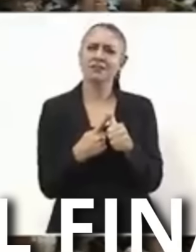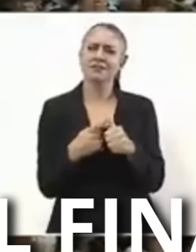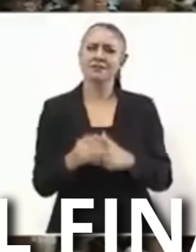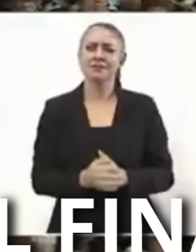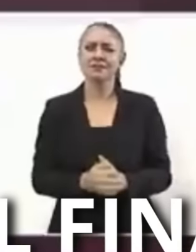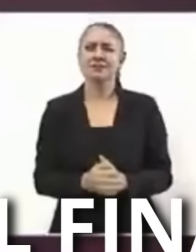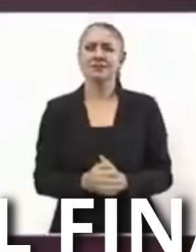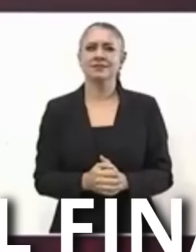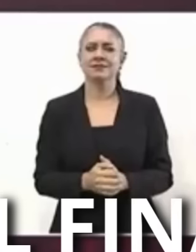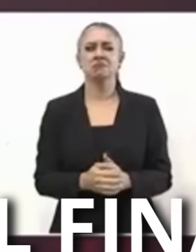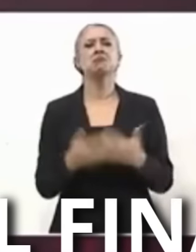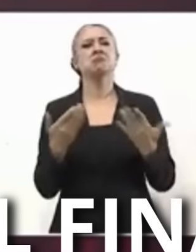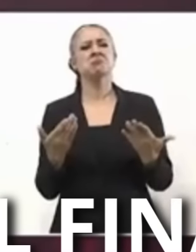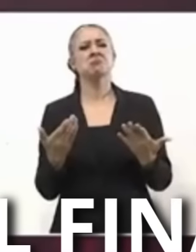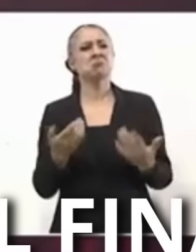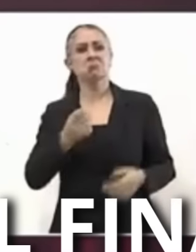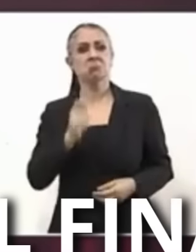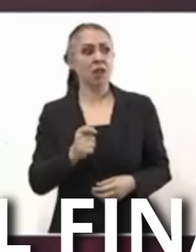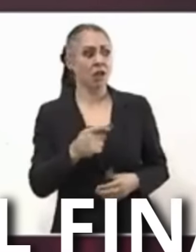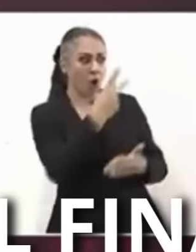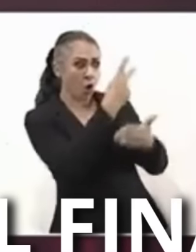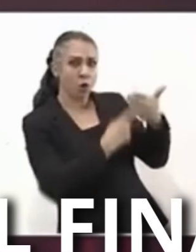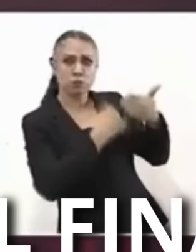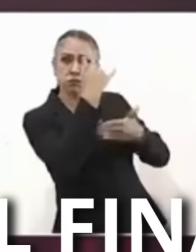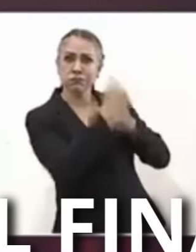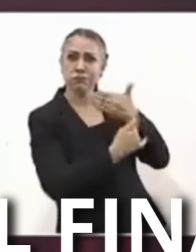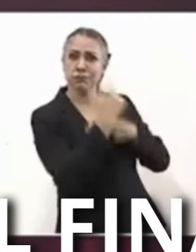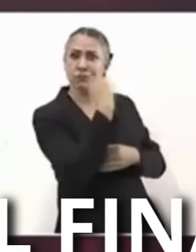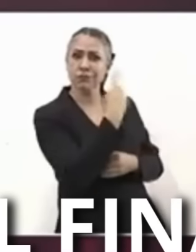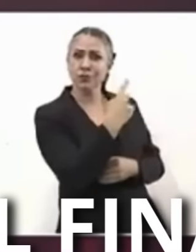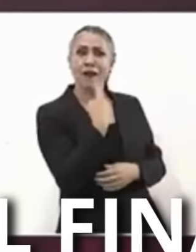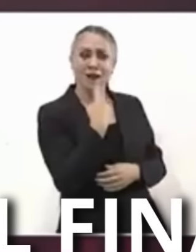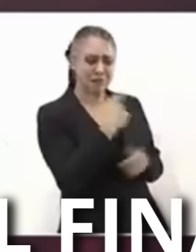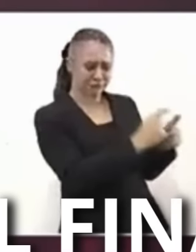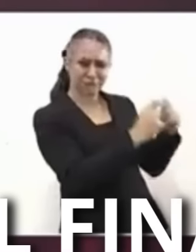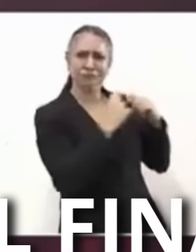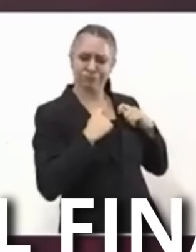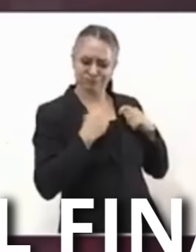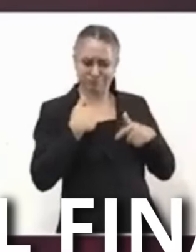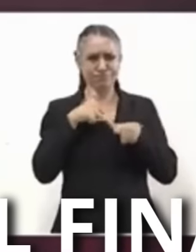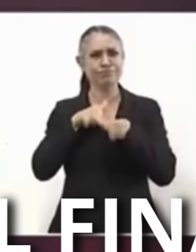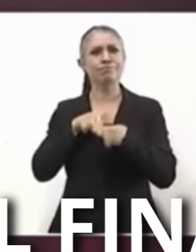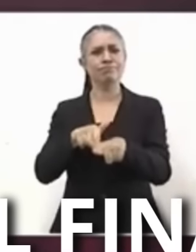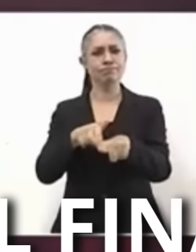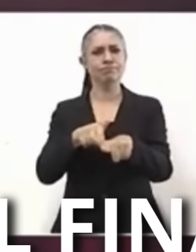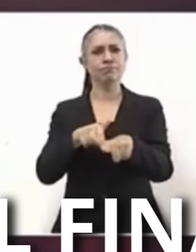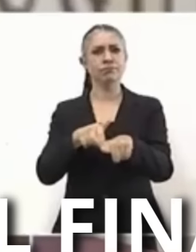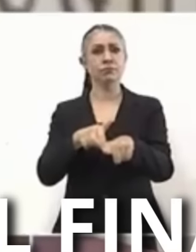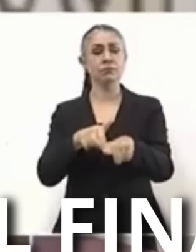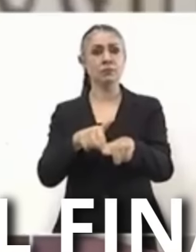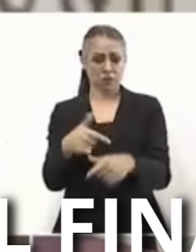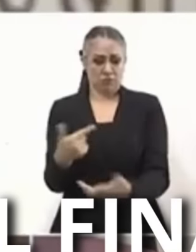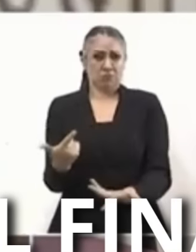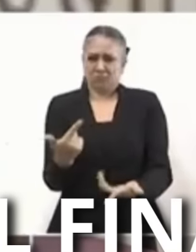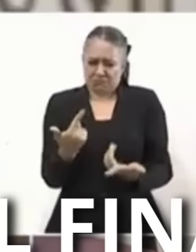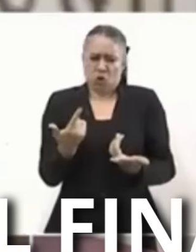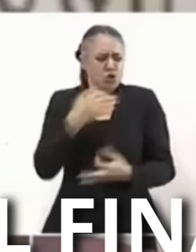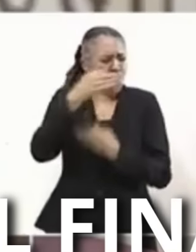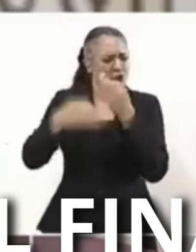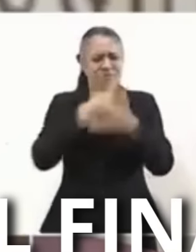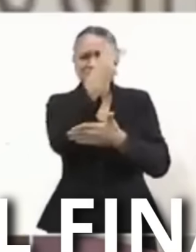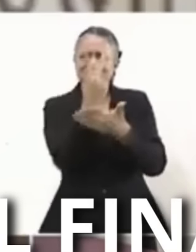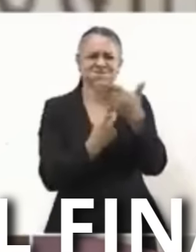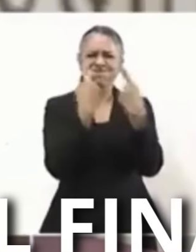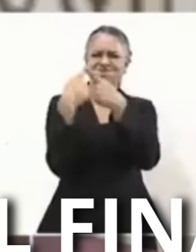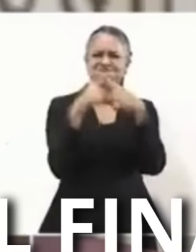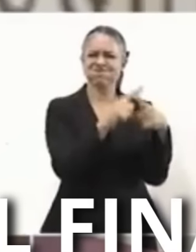Se trata de la continuidad De un proyecto Un proyecto En donde vamos A mantener Todos los programas De